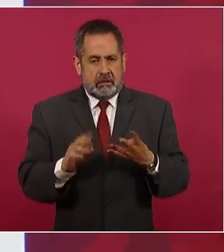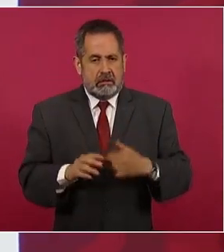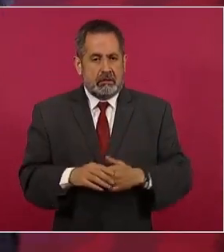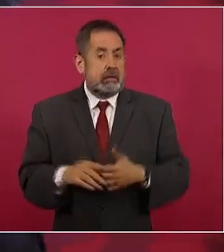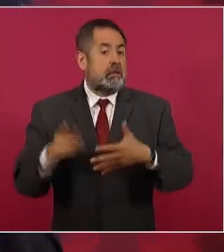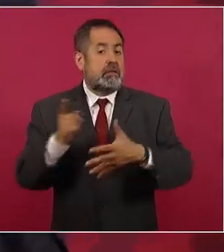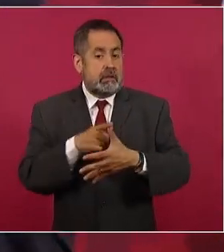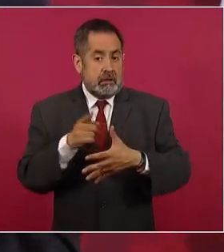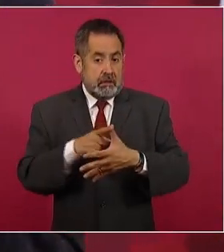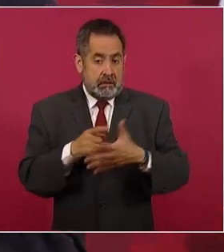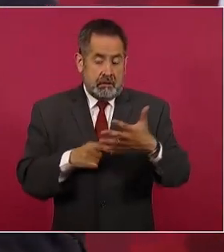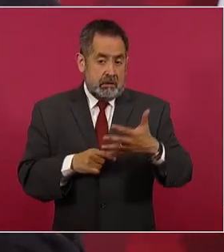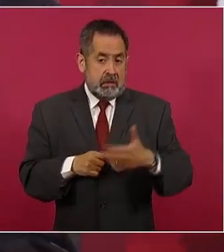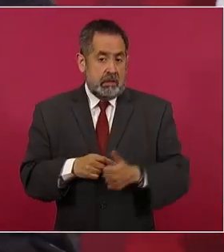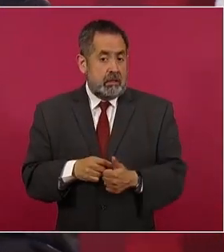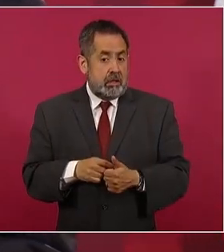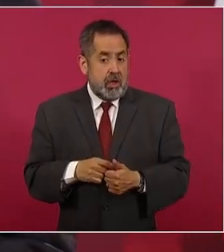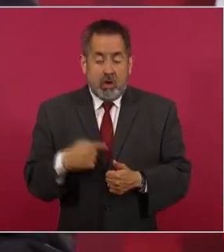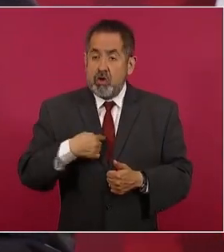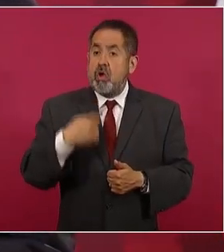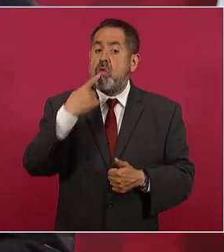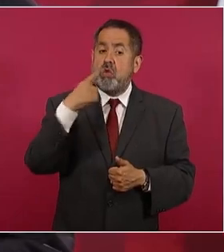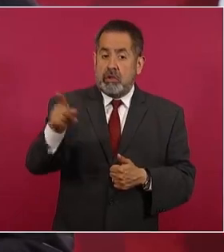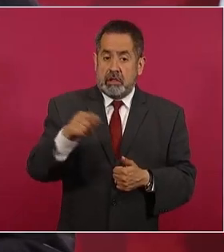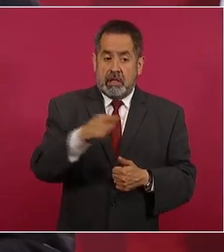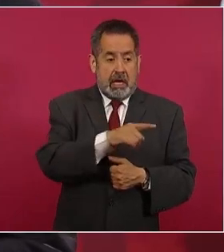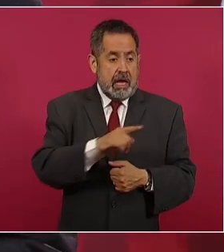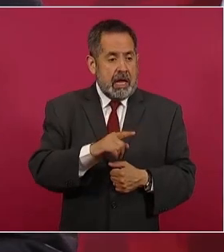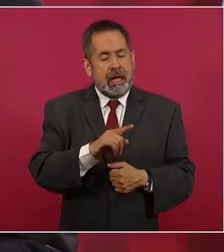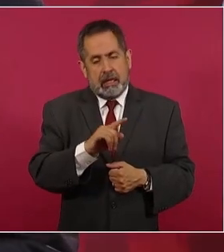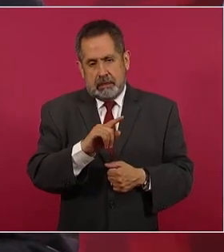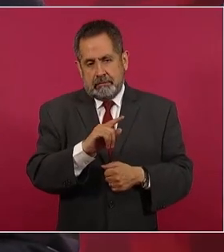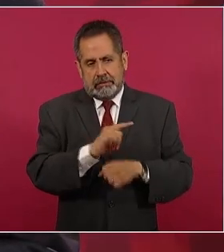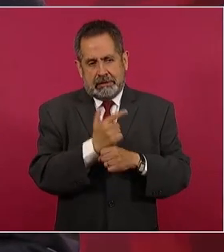y denuncié al licenciado Peña.